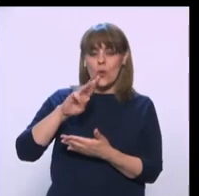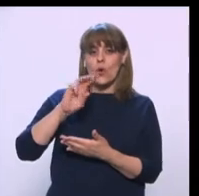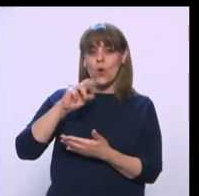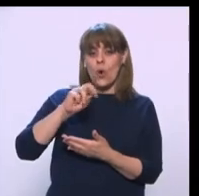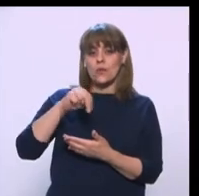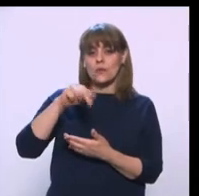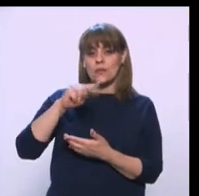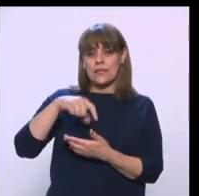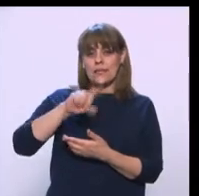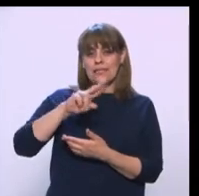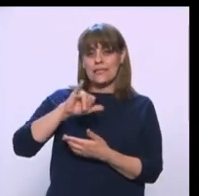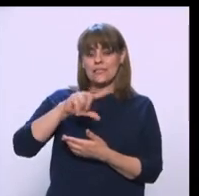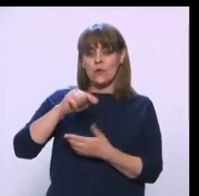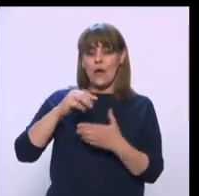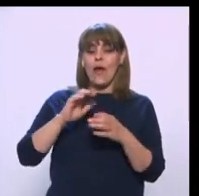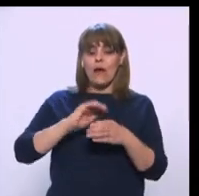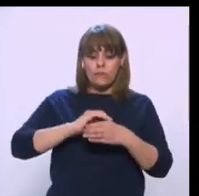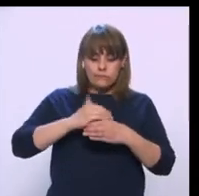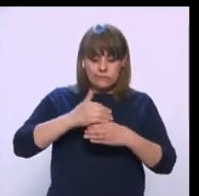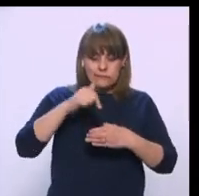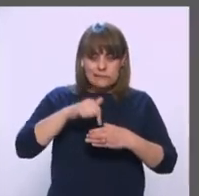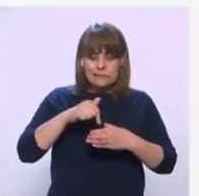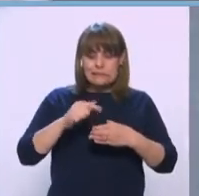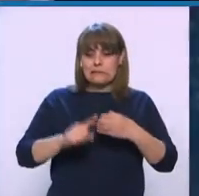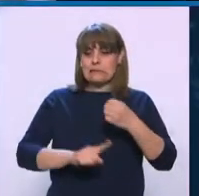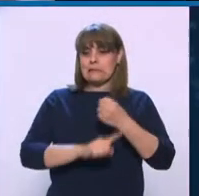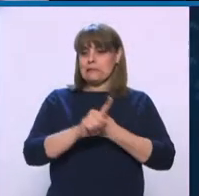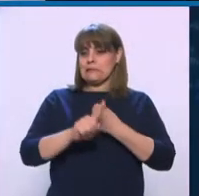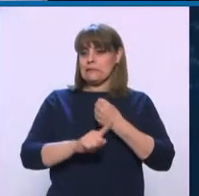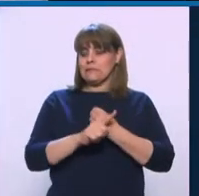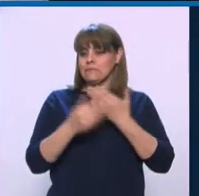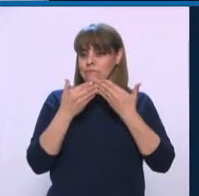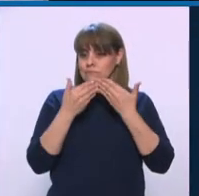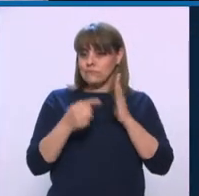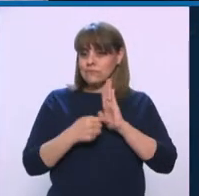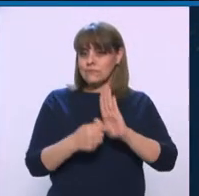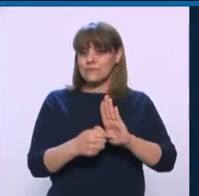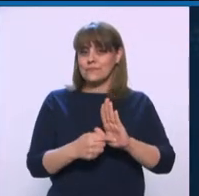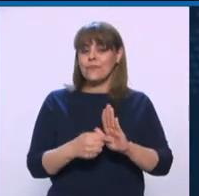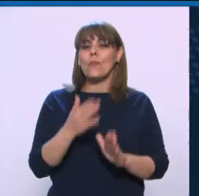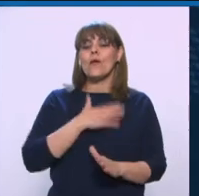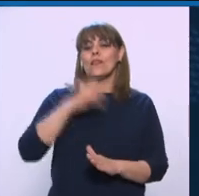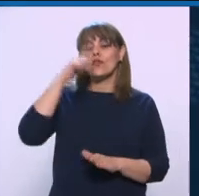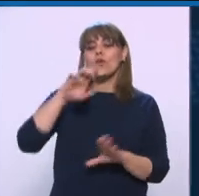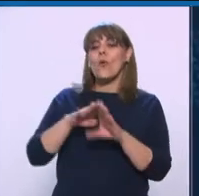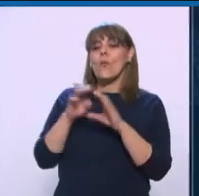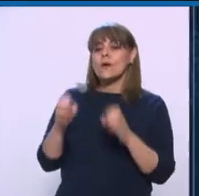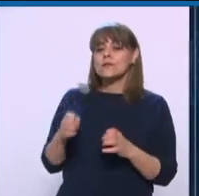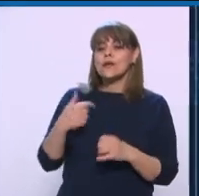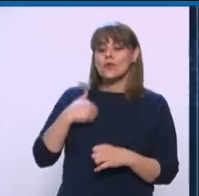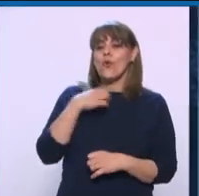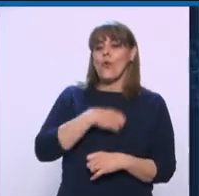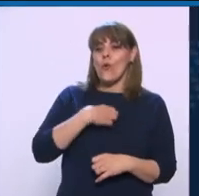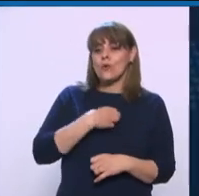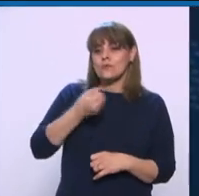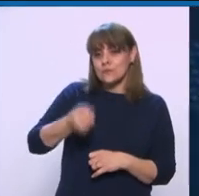quien nos abre la caja de Pandora. Víctor, ¿cómo estás? Muy buenas noches. Buenas noches, pues aquí contento de